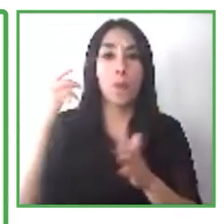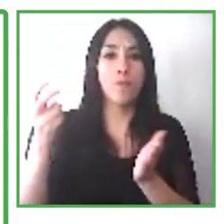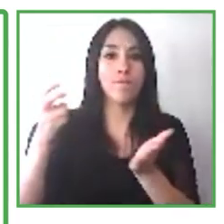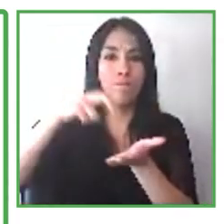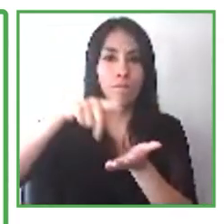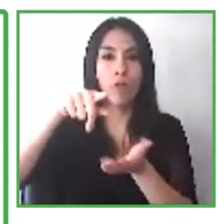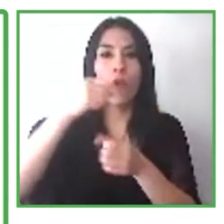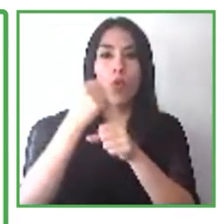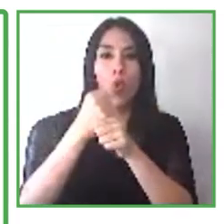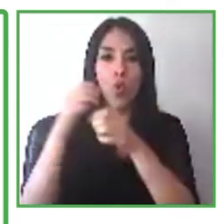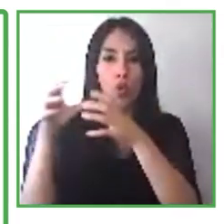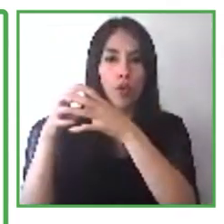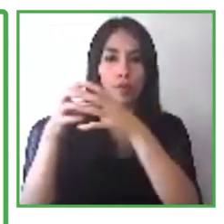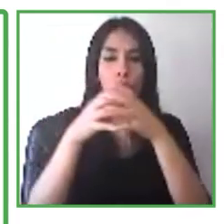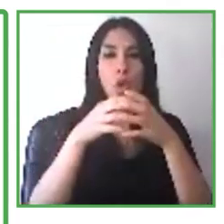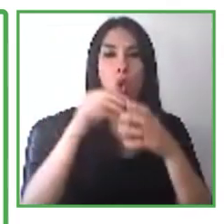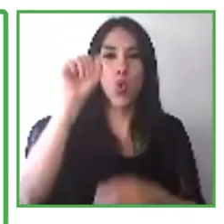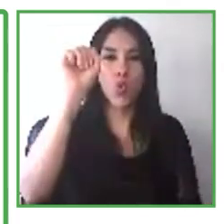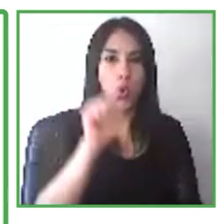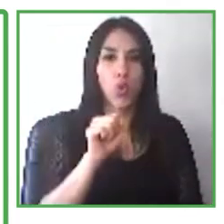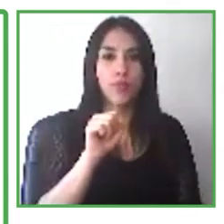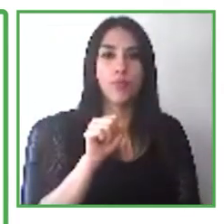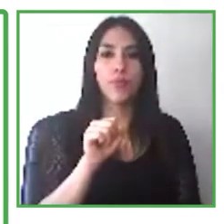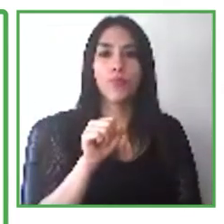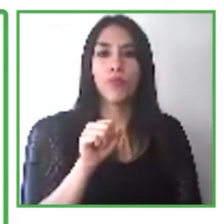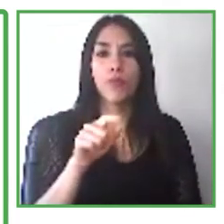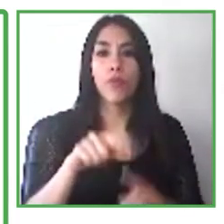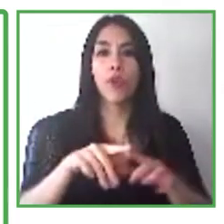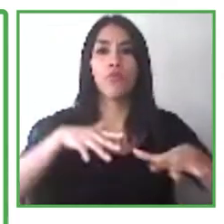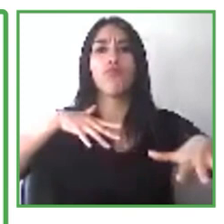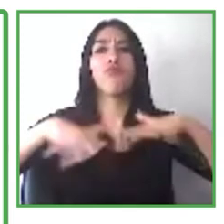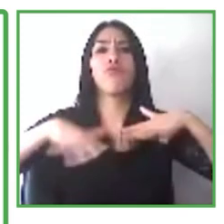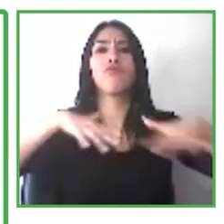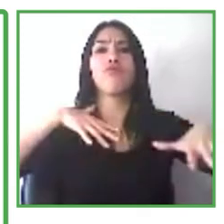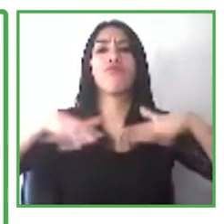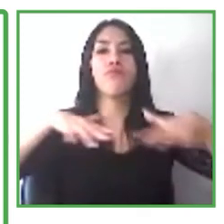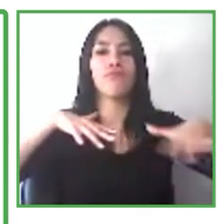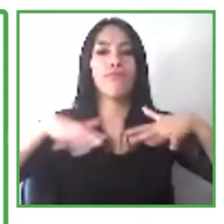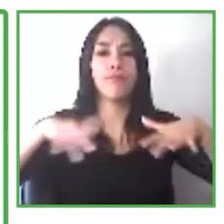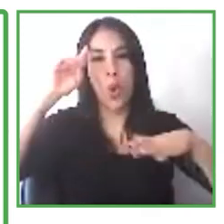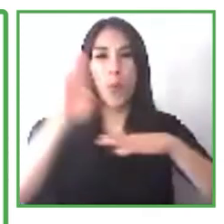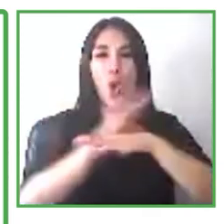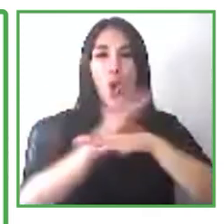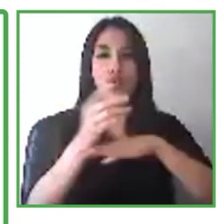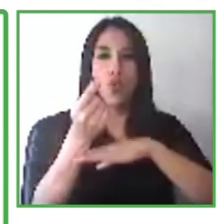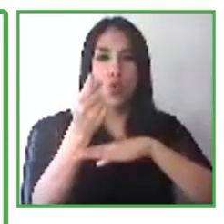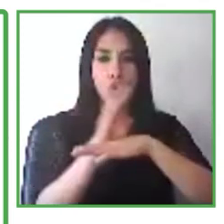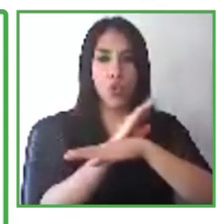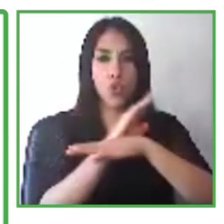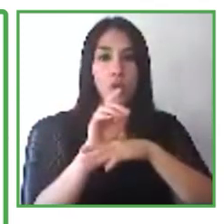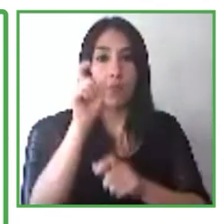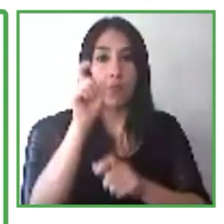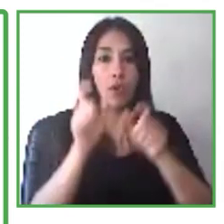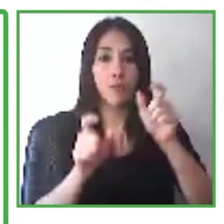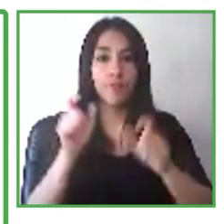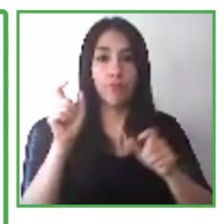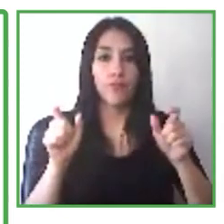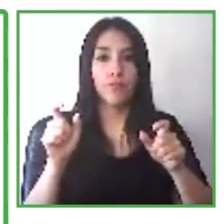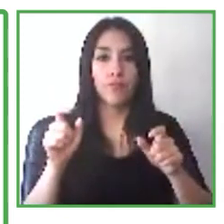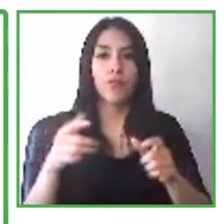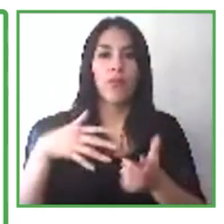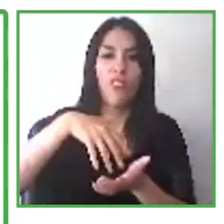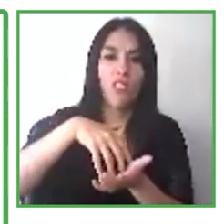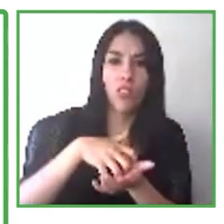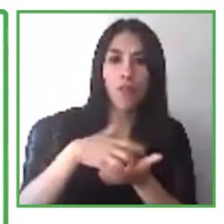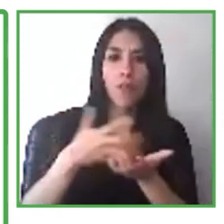pueblos, para gente vulnerable, para comunidades vulnerables, y también fomentar la innovación.